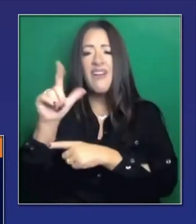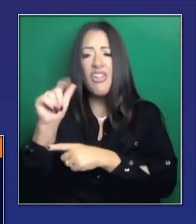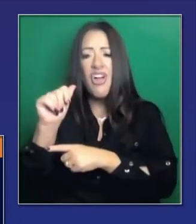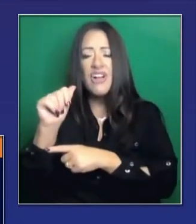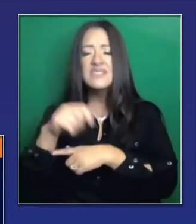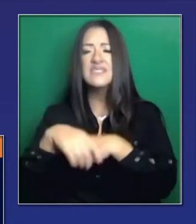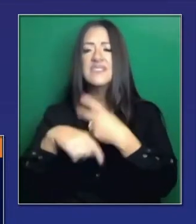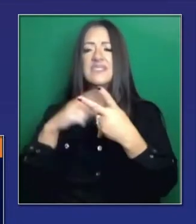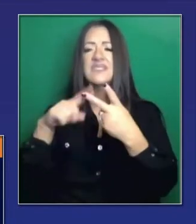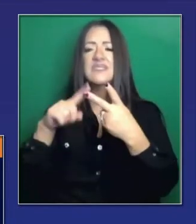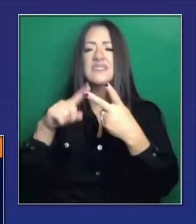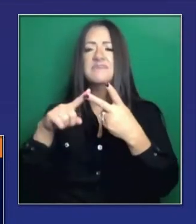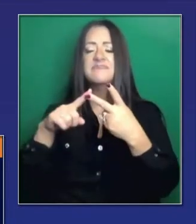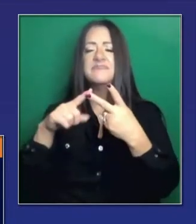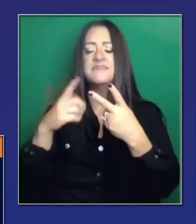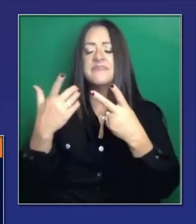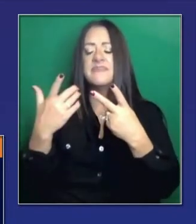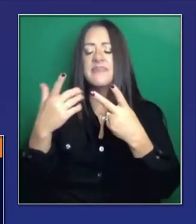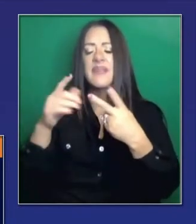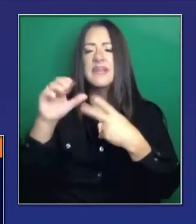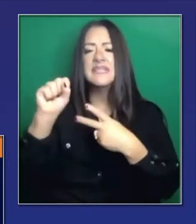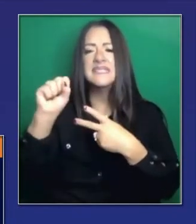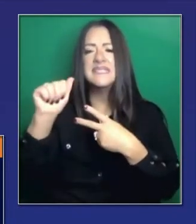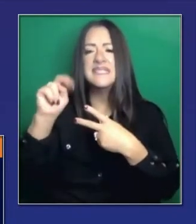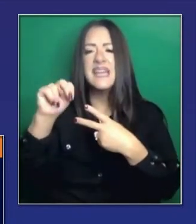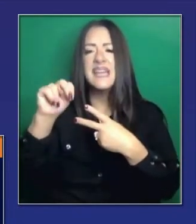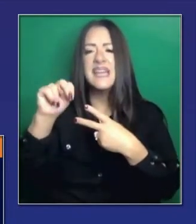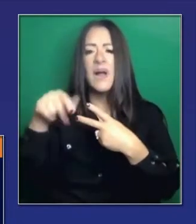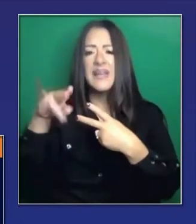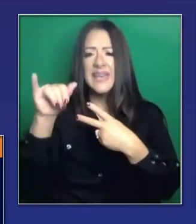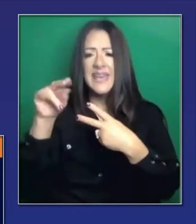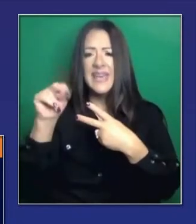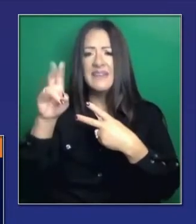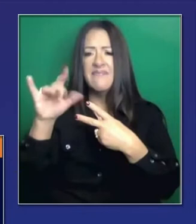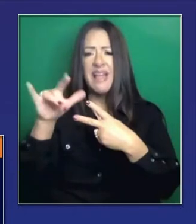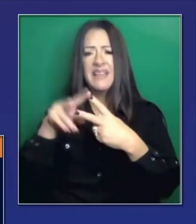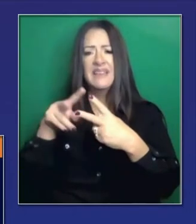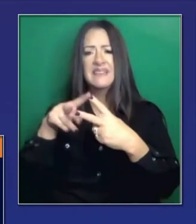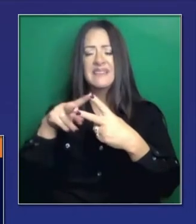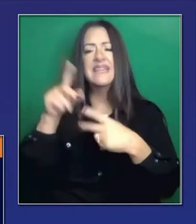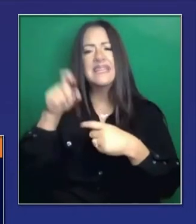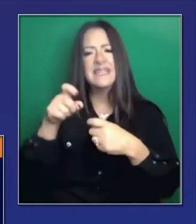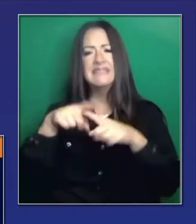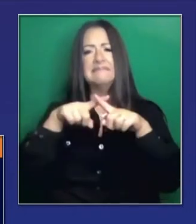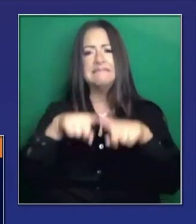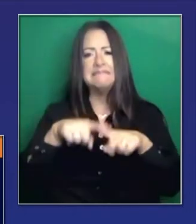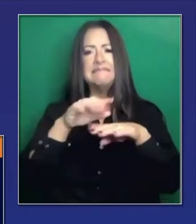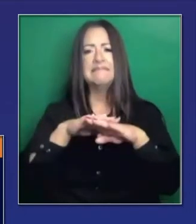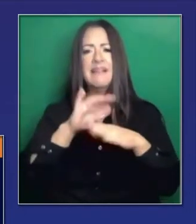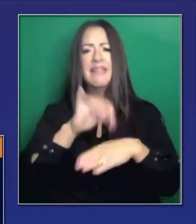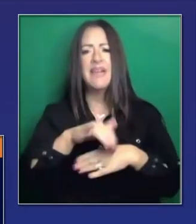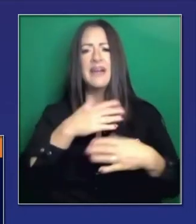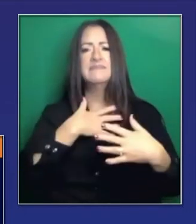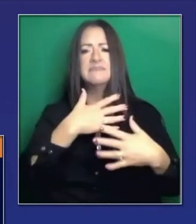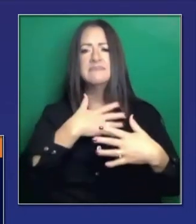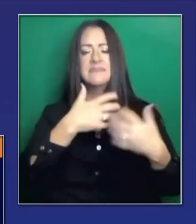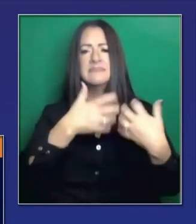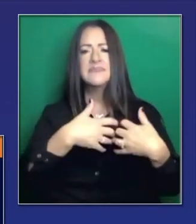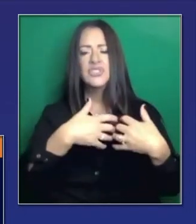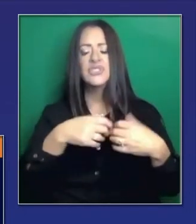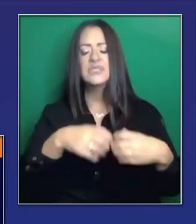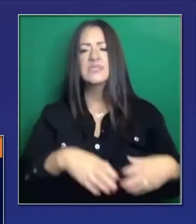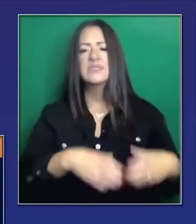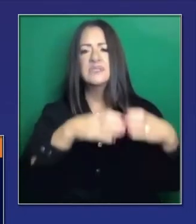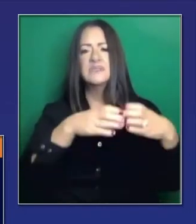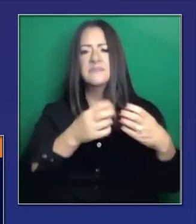Los Ángeles. es la región en los exteriores. Donde hay una mayor necesidad.